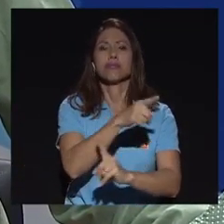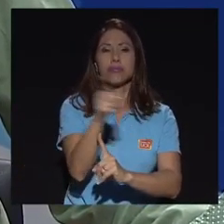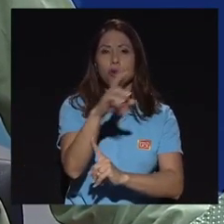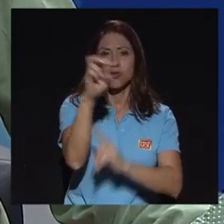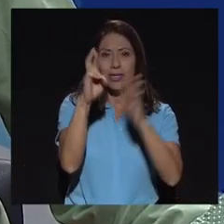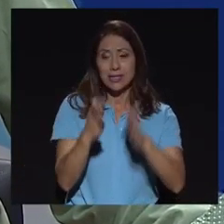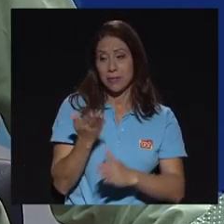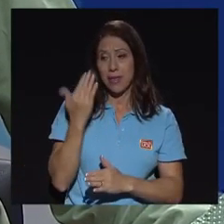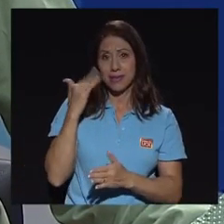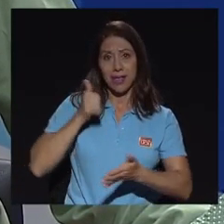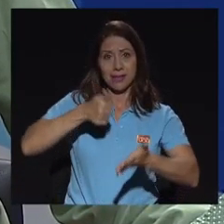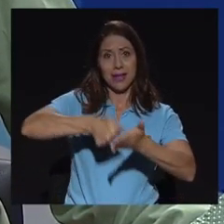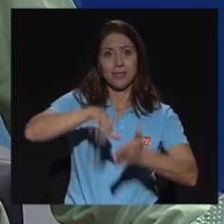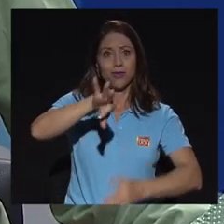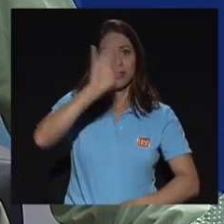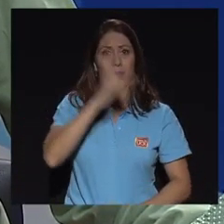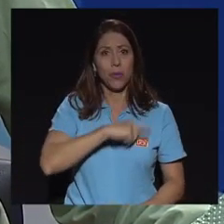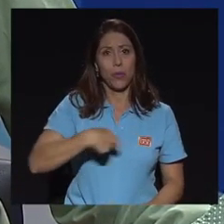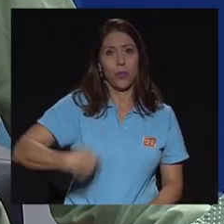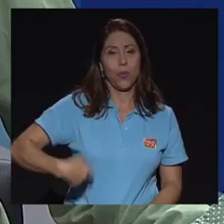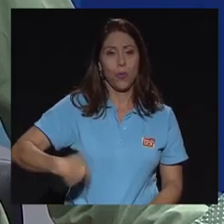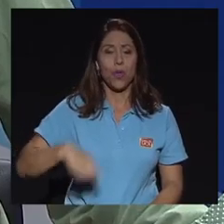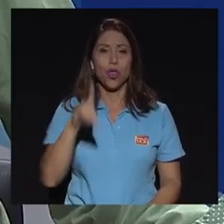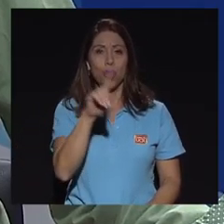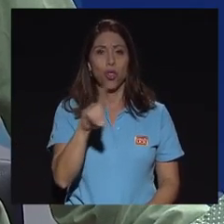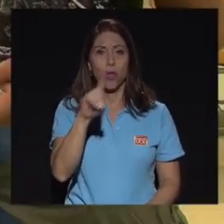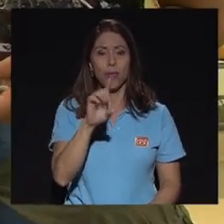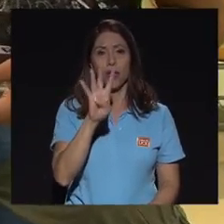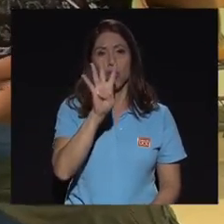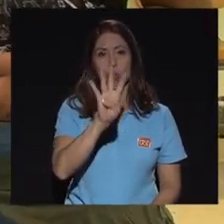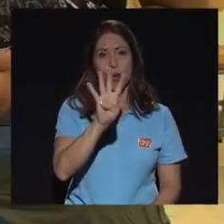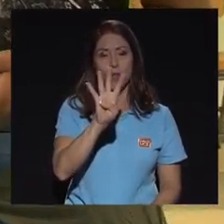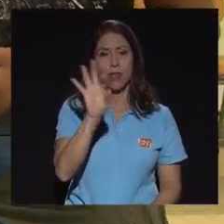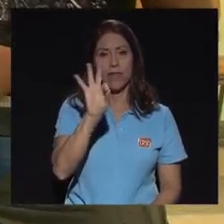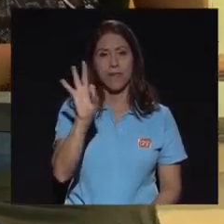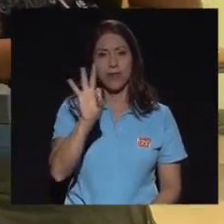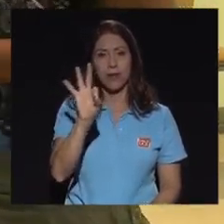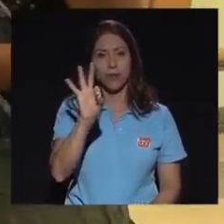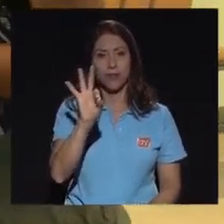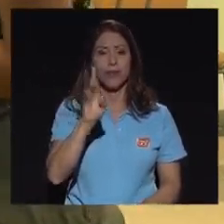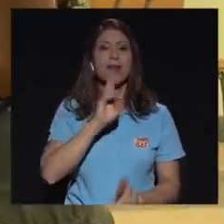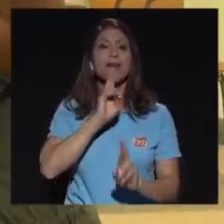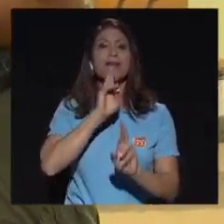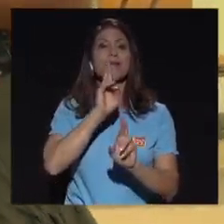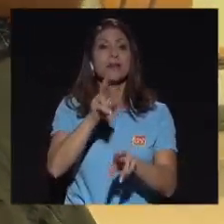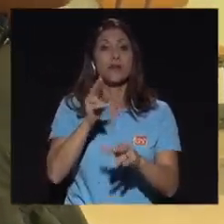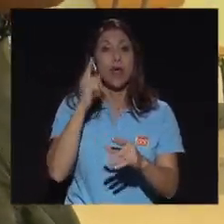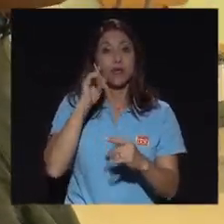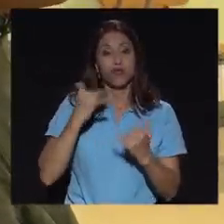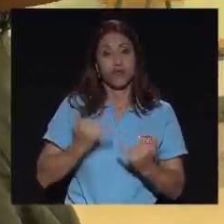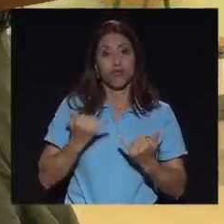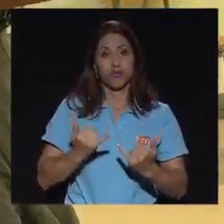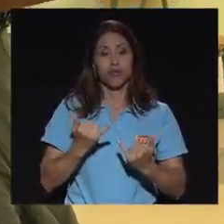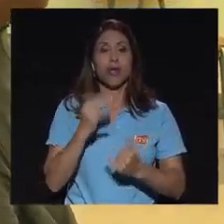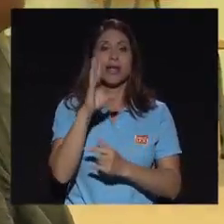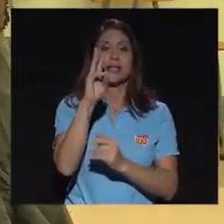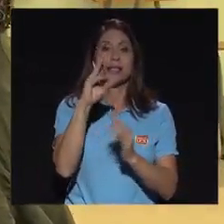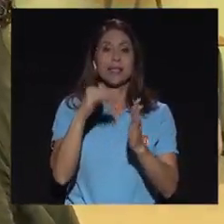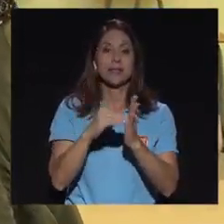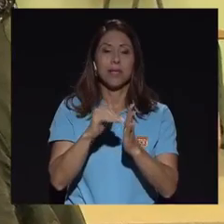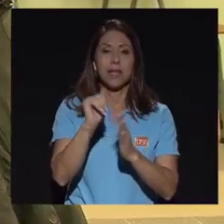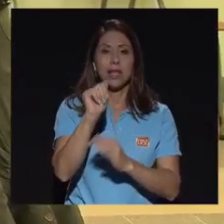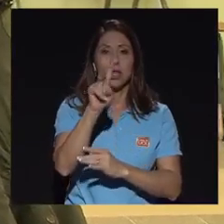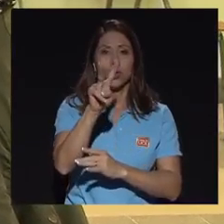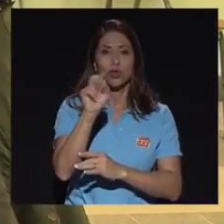elecciones presidenciales del domingo 4 de febrero. Los resultados provisionales con 6.218